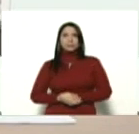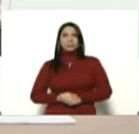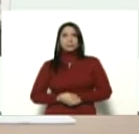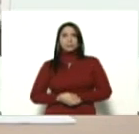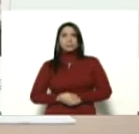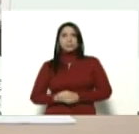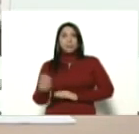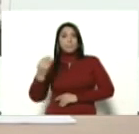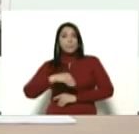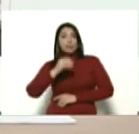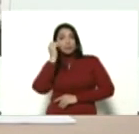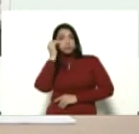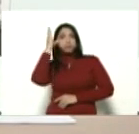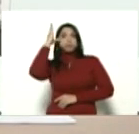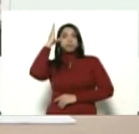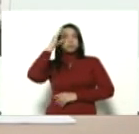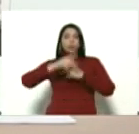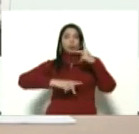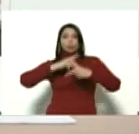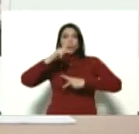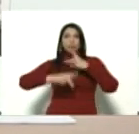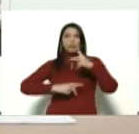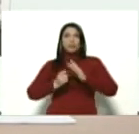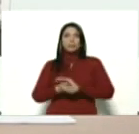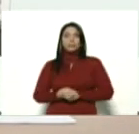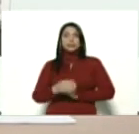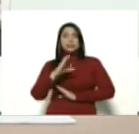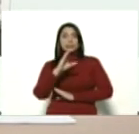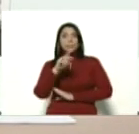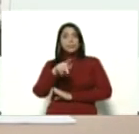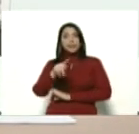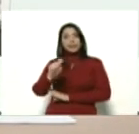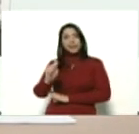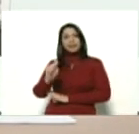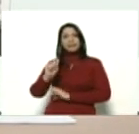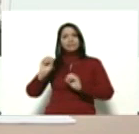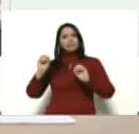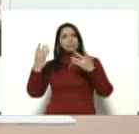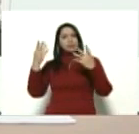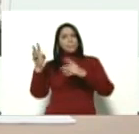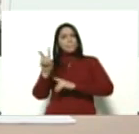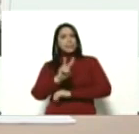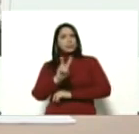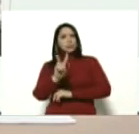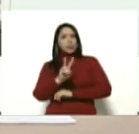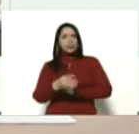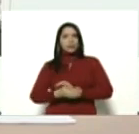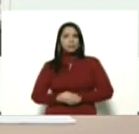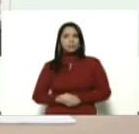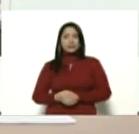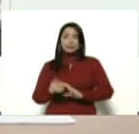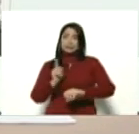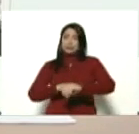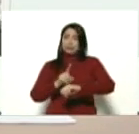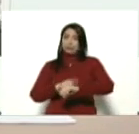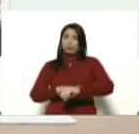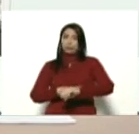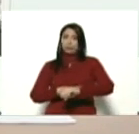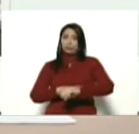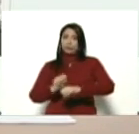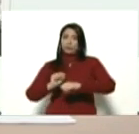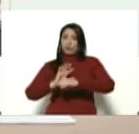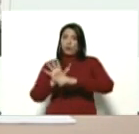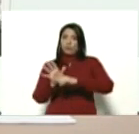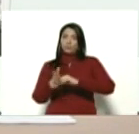más capacidad productiva. Los CPT son la salvación de Venezuela en tiempos de coronavirus.